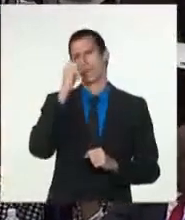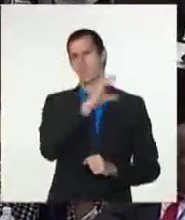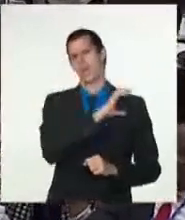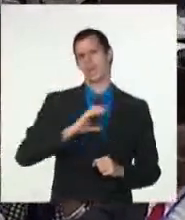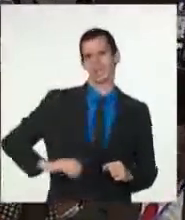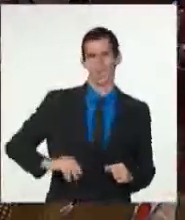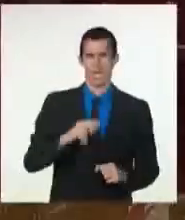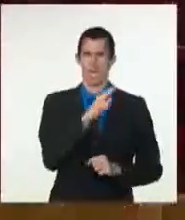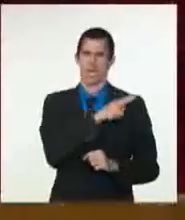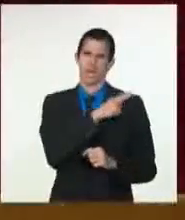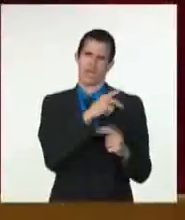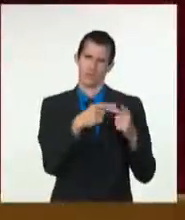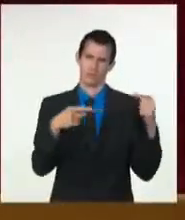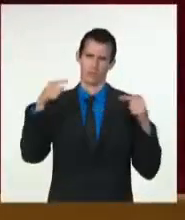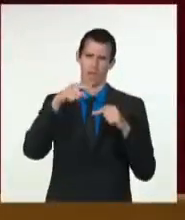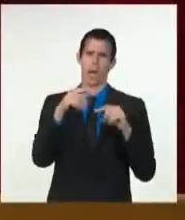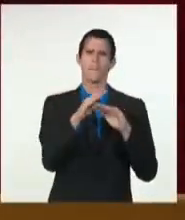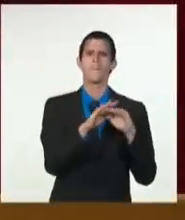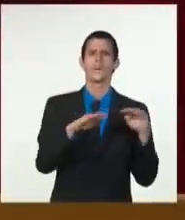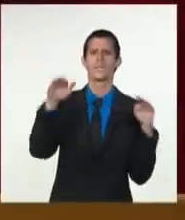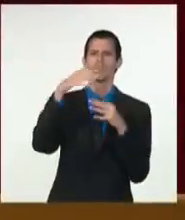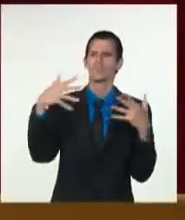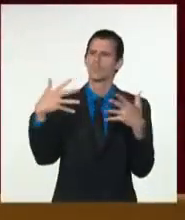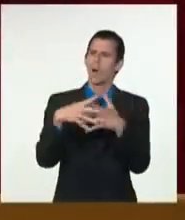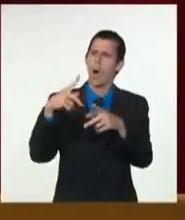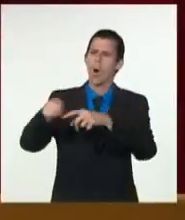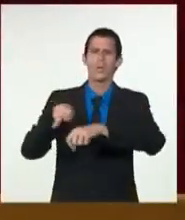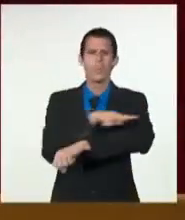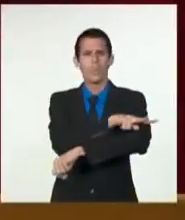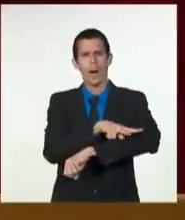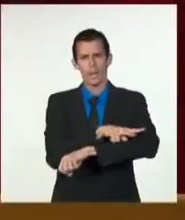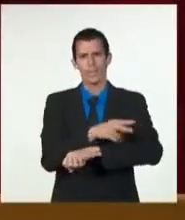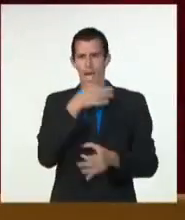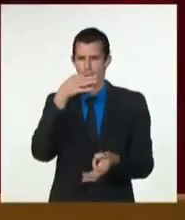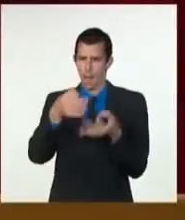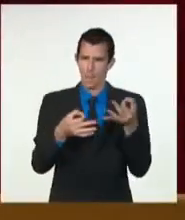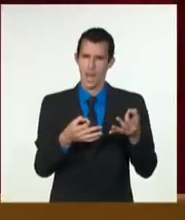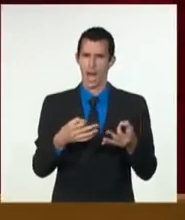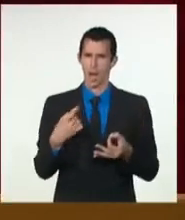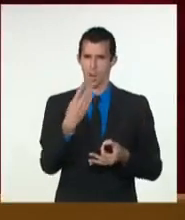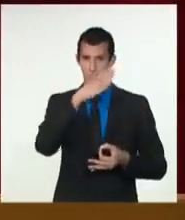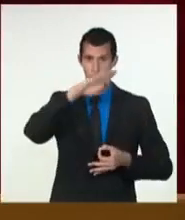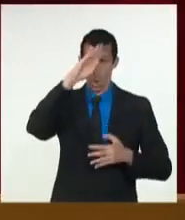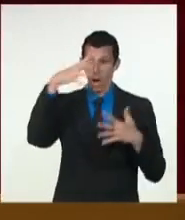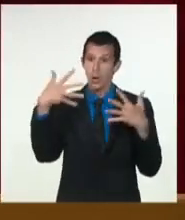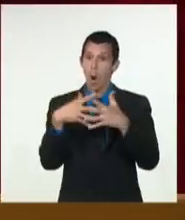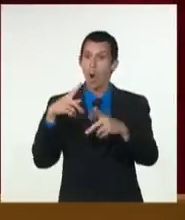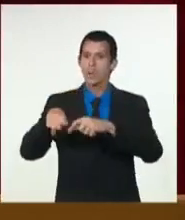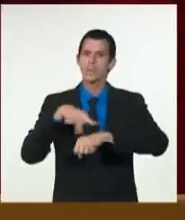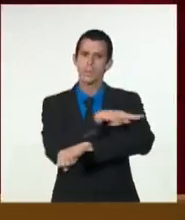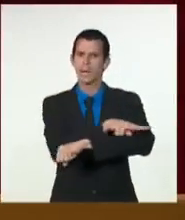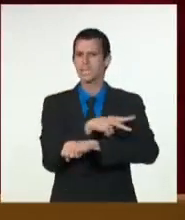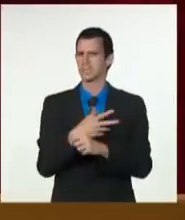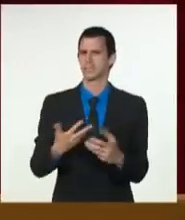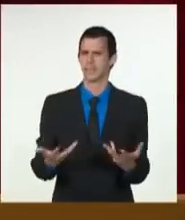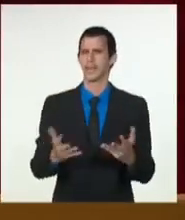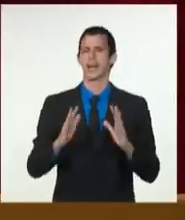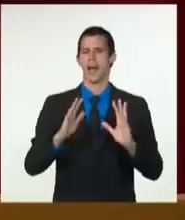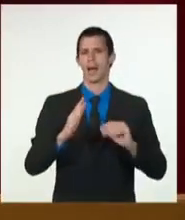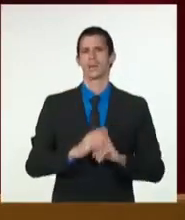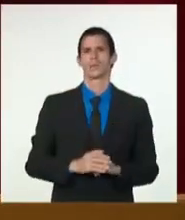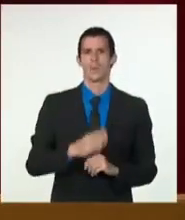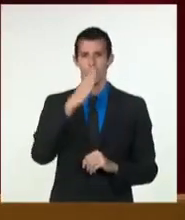La presidencia del grupo de los 77 más China, que Cuba ostenta de enero de este año, como fruto del amplio